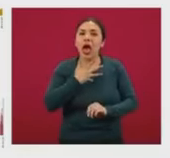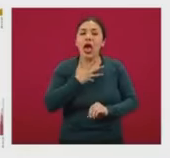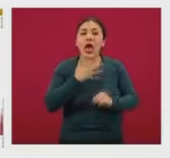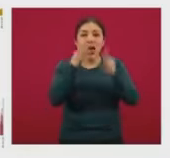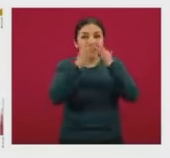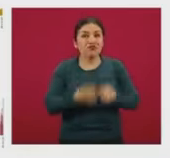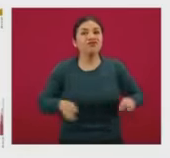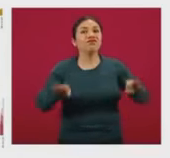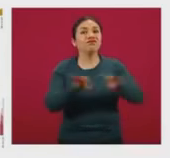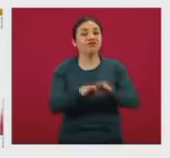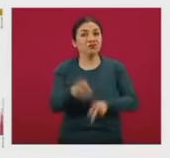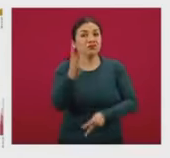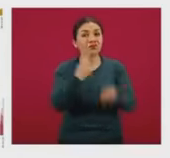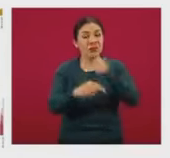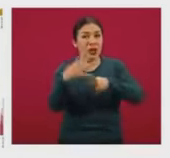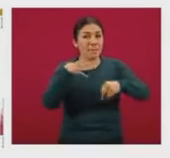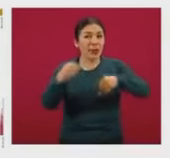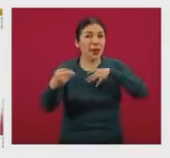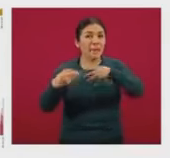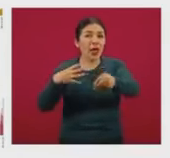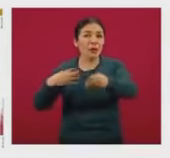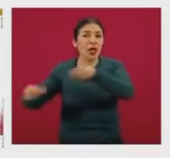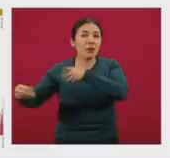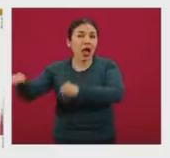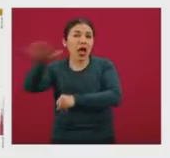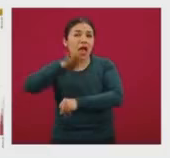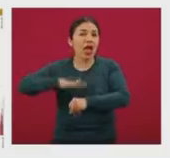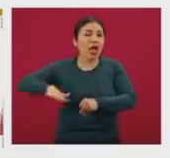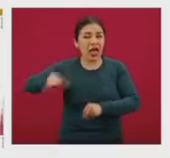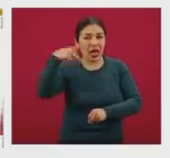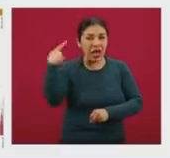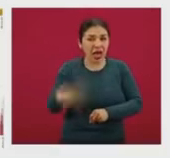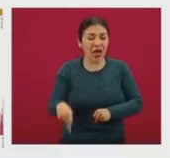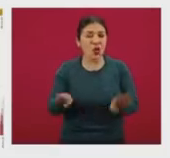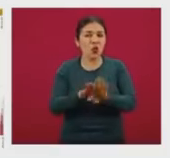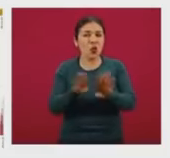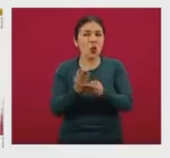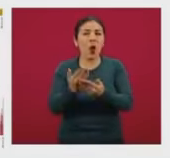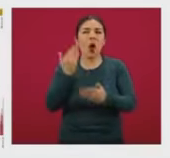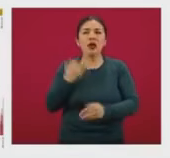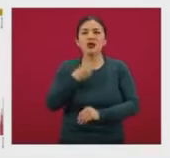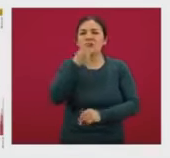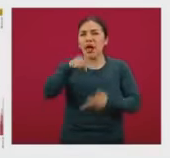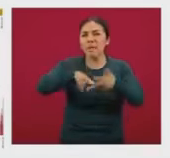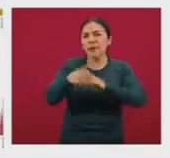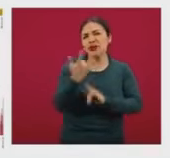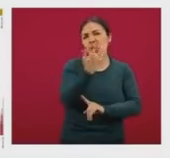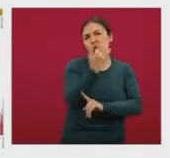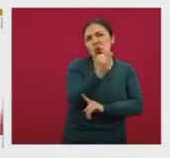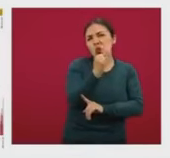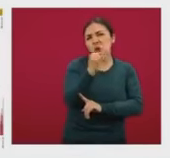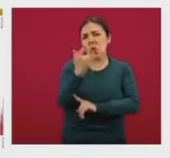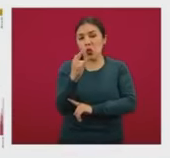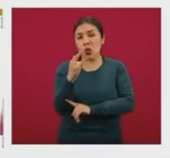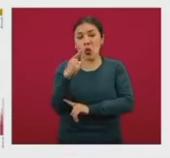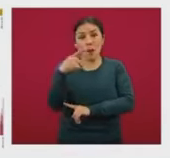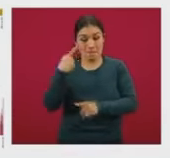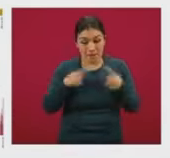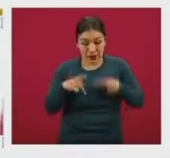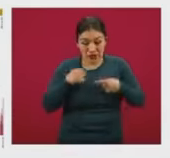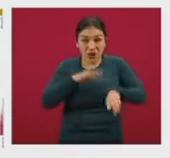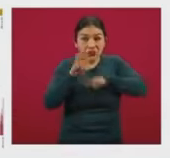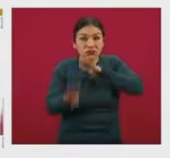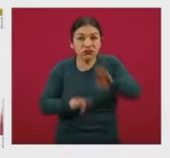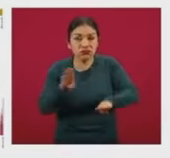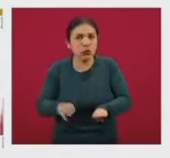importante de actividad que ha llegado inclusive a lo que comentábamos, teníamos a mediados de año, en el caso de las defunciones